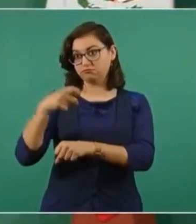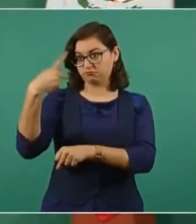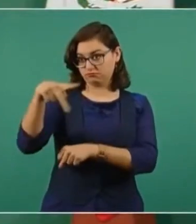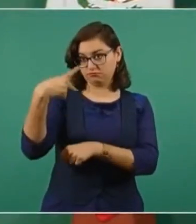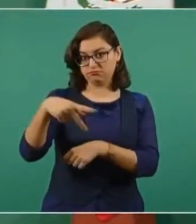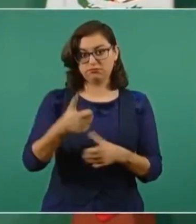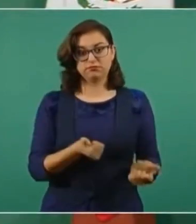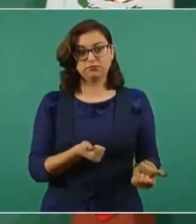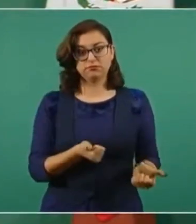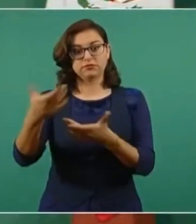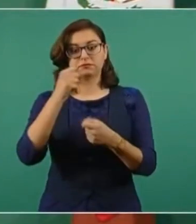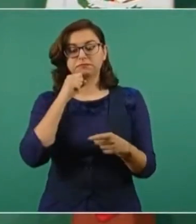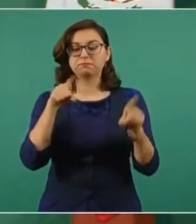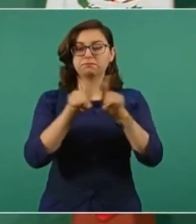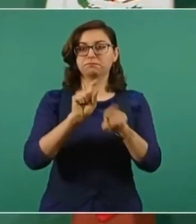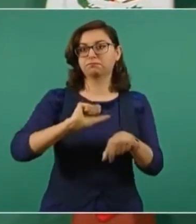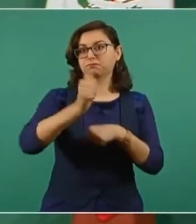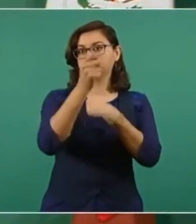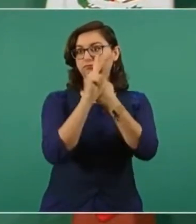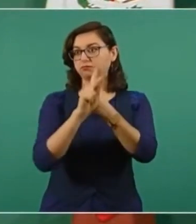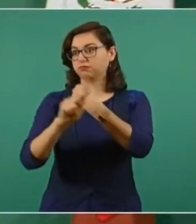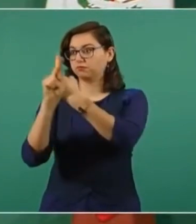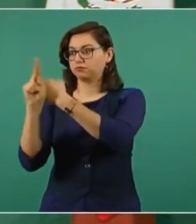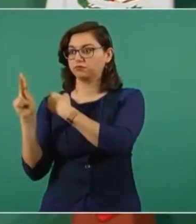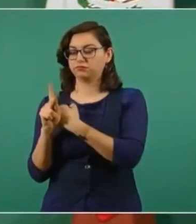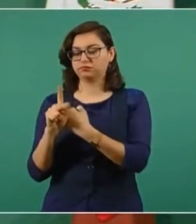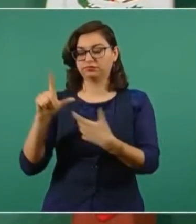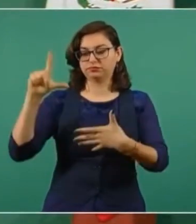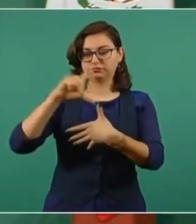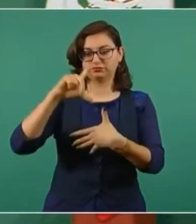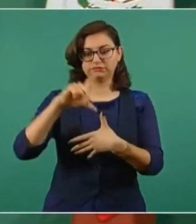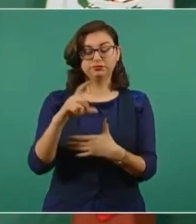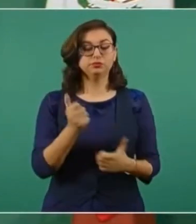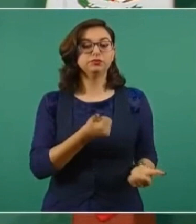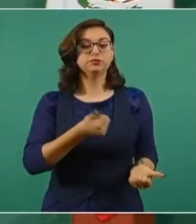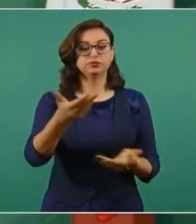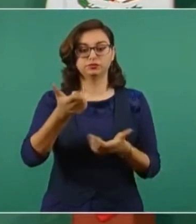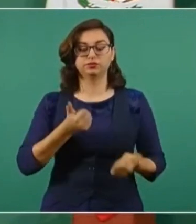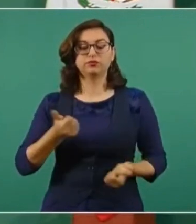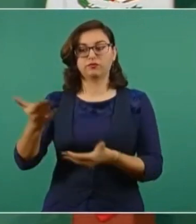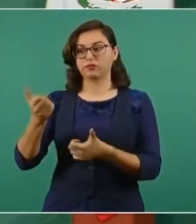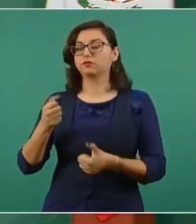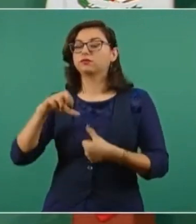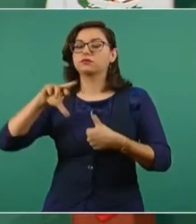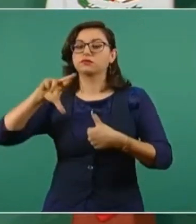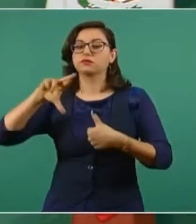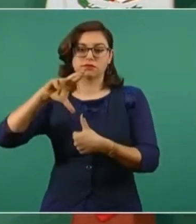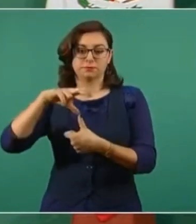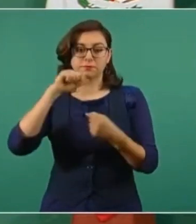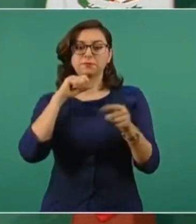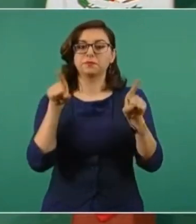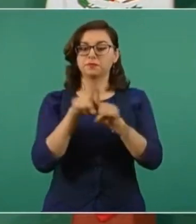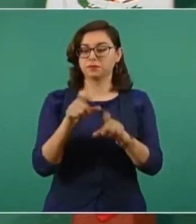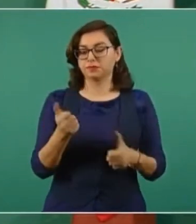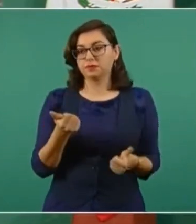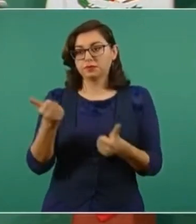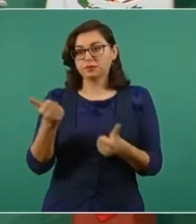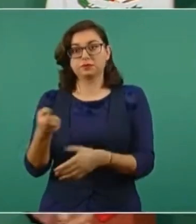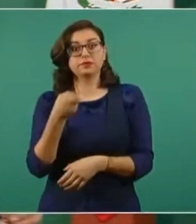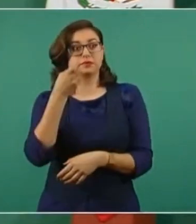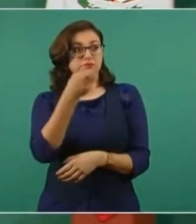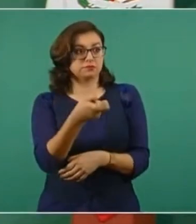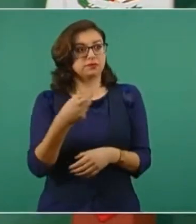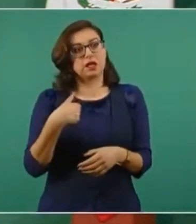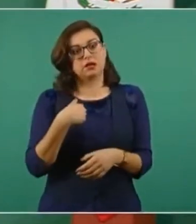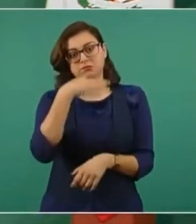hermanos de América Latina y del Caribe. Eso es lo que yo puedo decirte, está